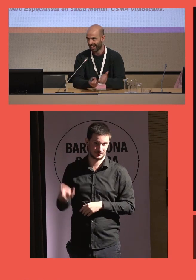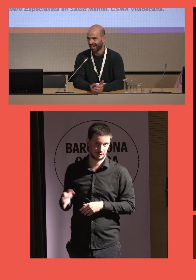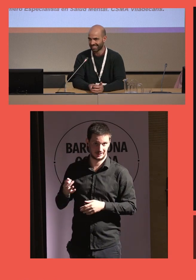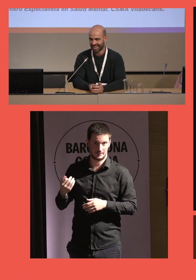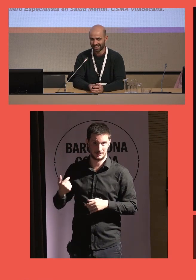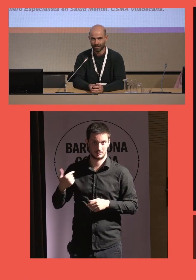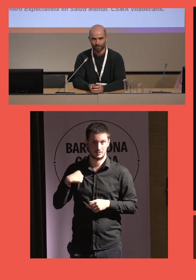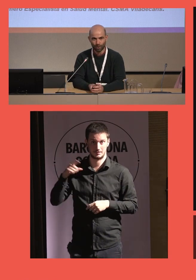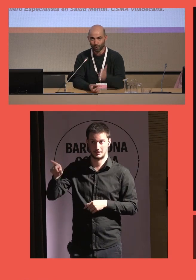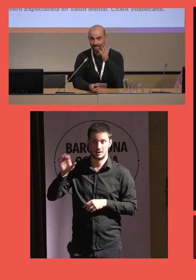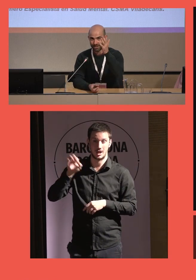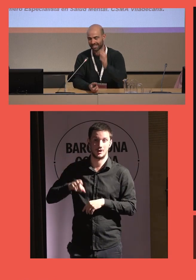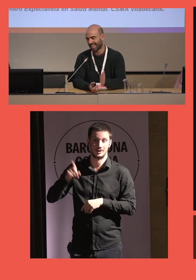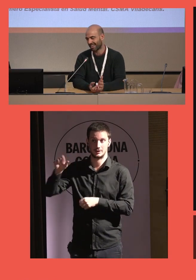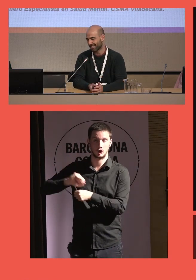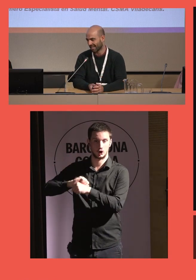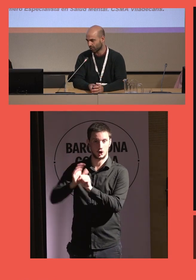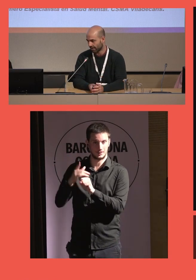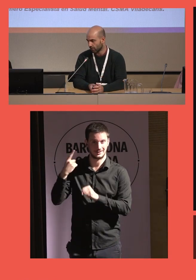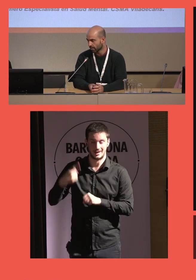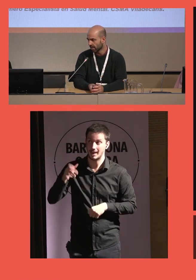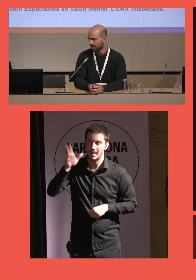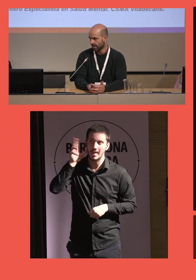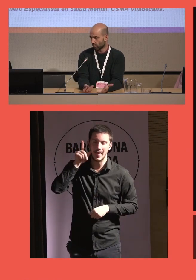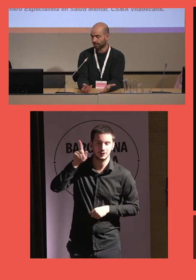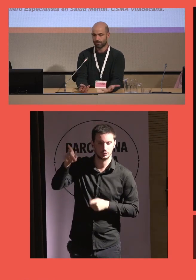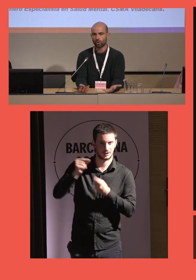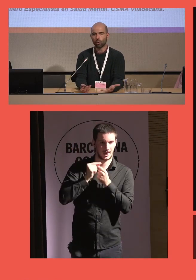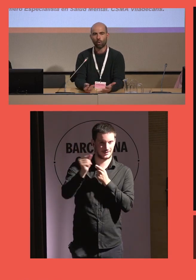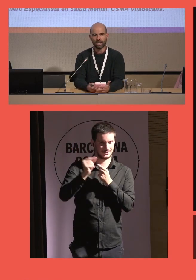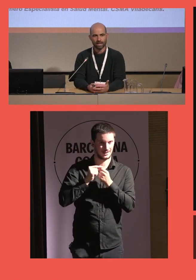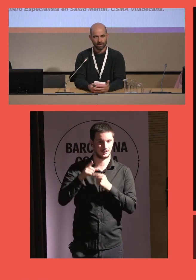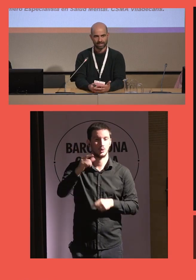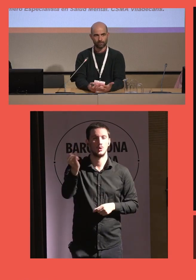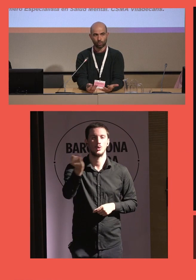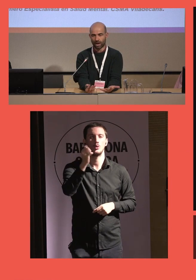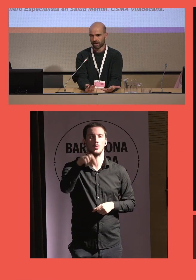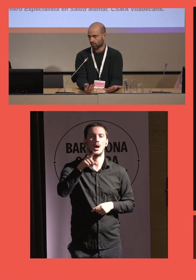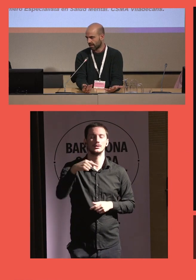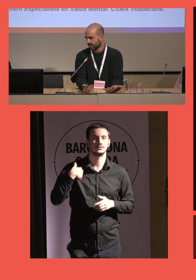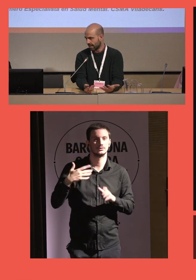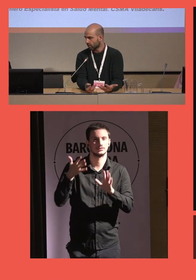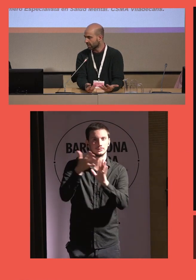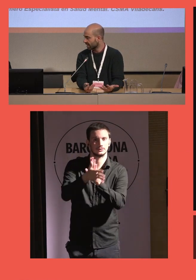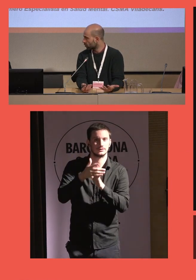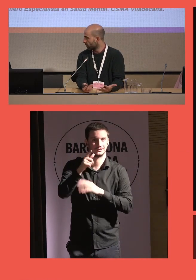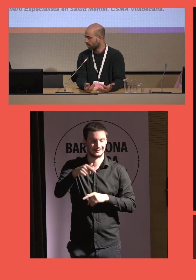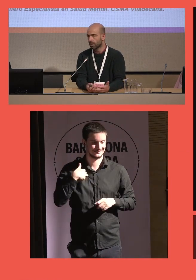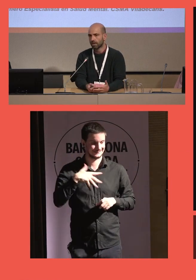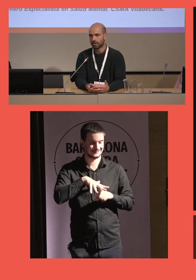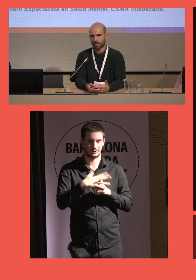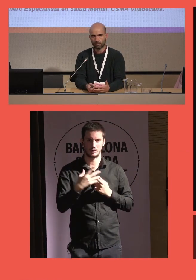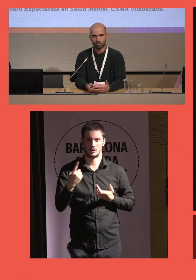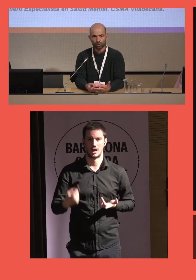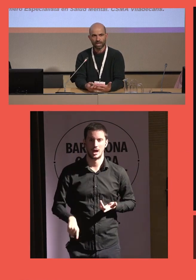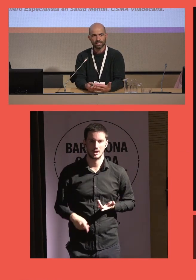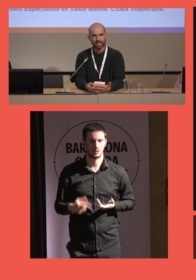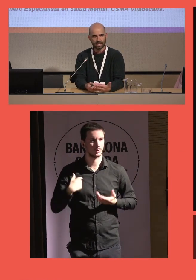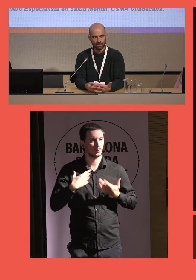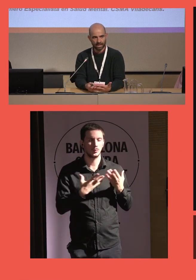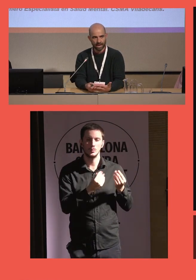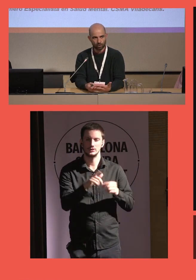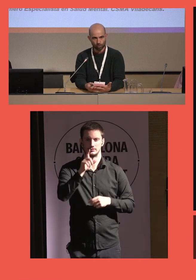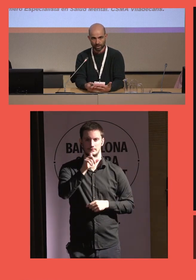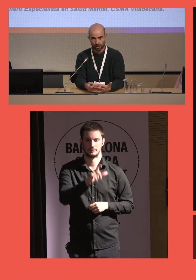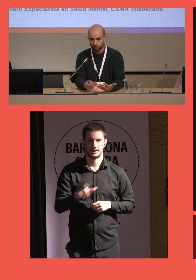está enfermo con COVID y nos está escuchando. Entonces, hablamos con Juan y le planteamos, Juan, escucha, tenemos esta situación, tenemos mucha